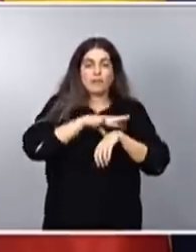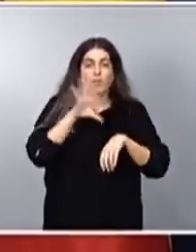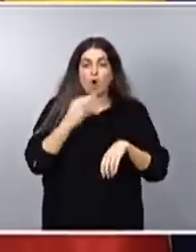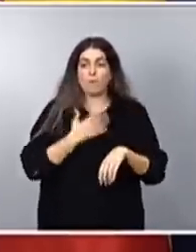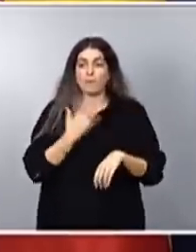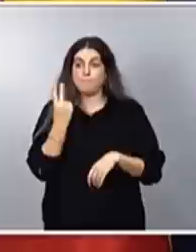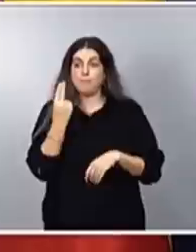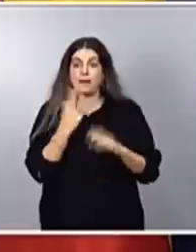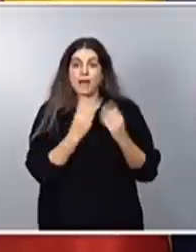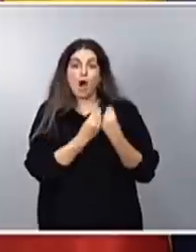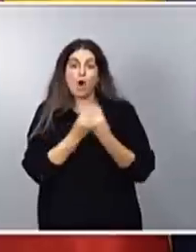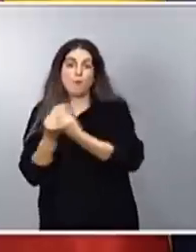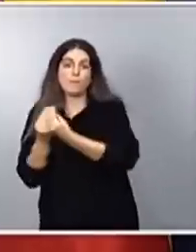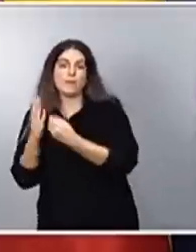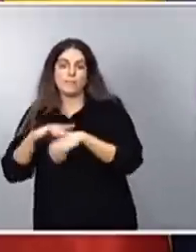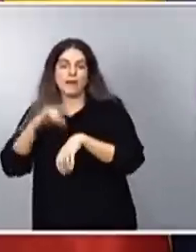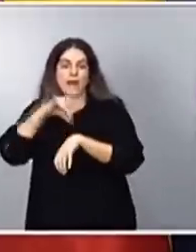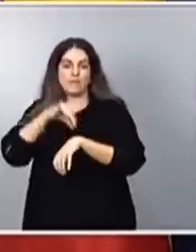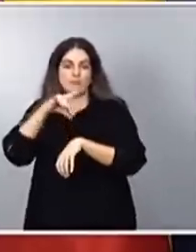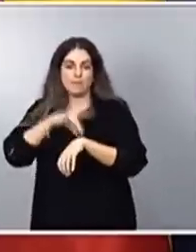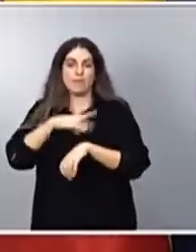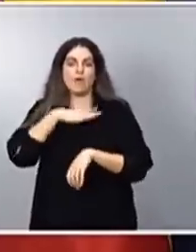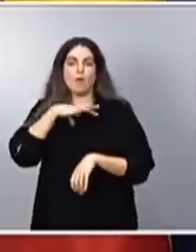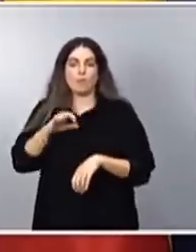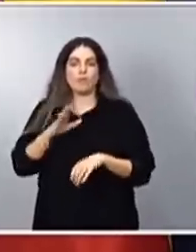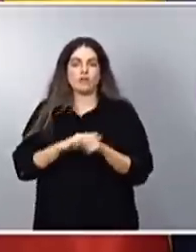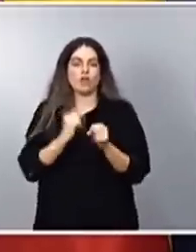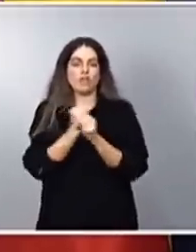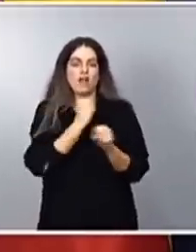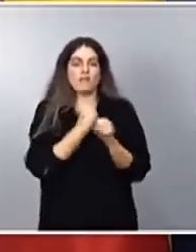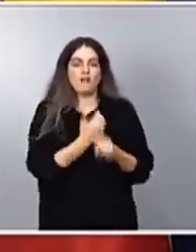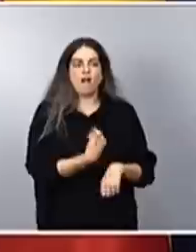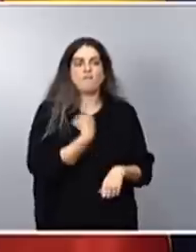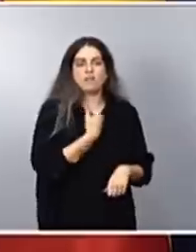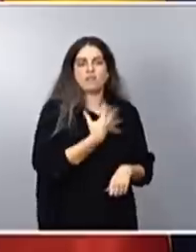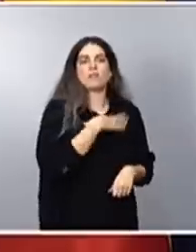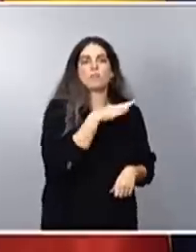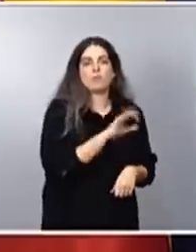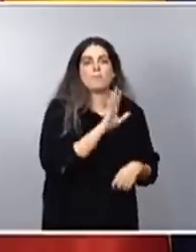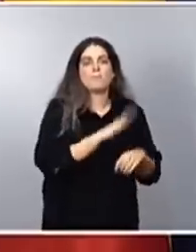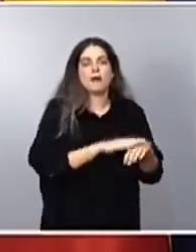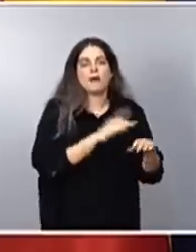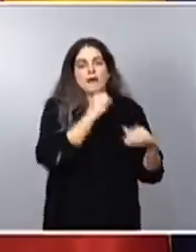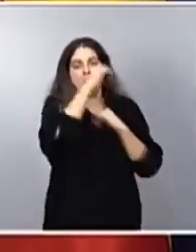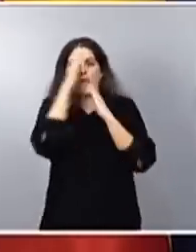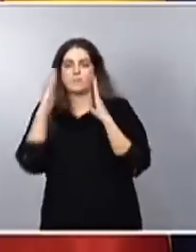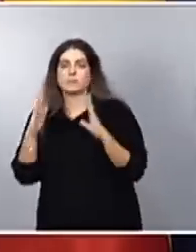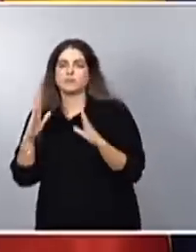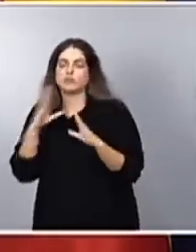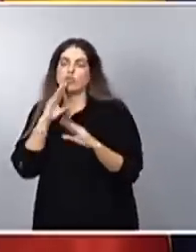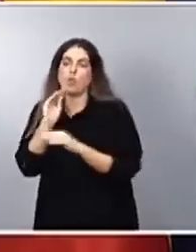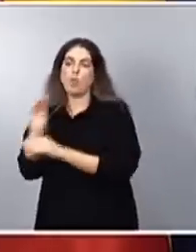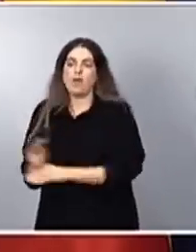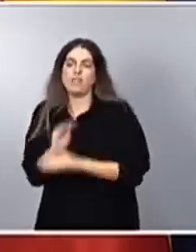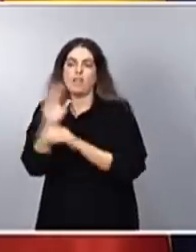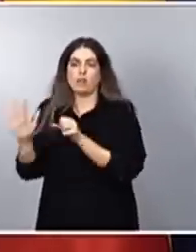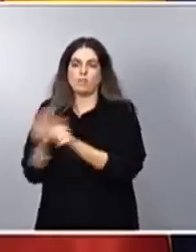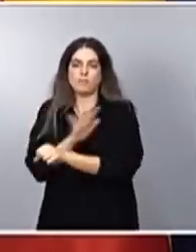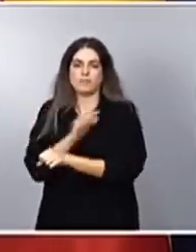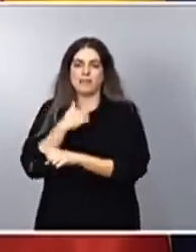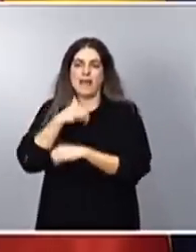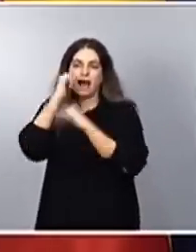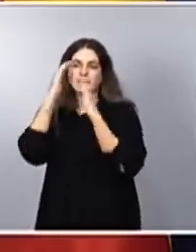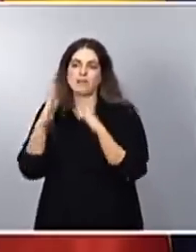cita médica, puedas faltar al trabajo para poder, digamos, cubrir los cuidados y atenciones mínimas en tu entorno